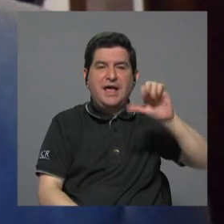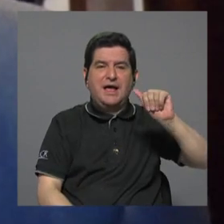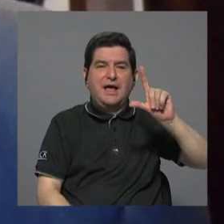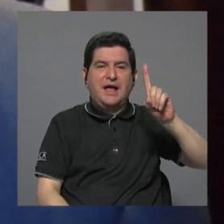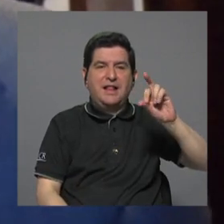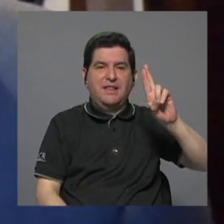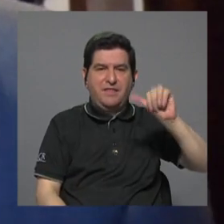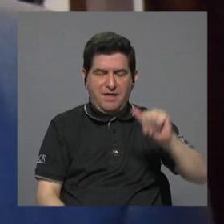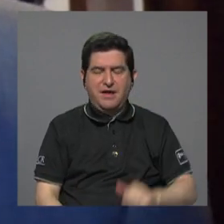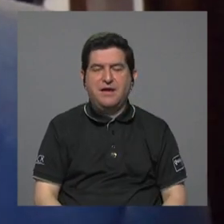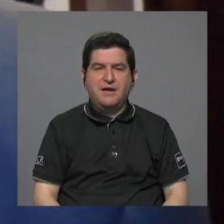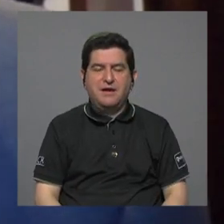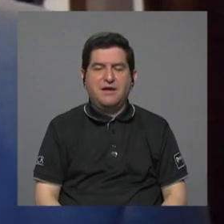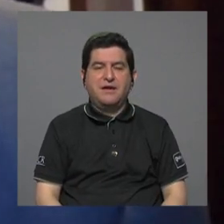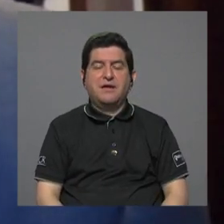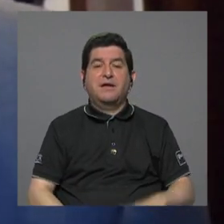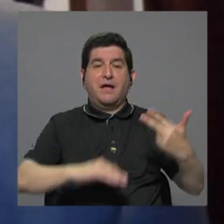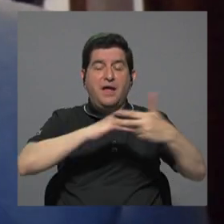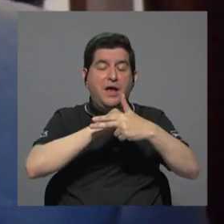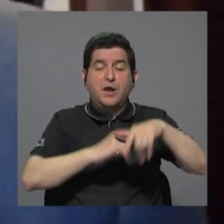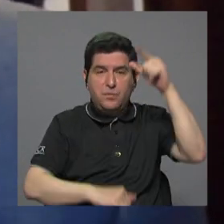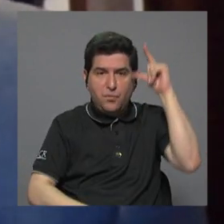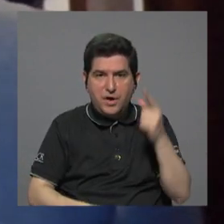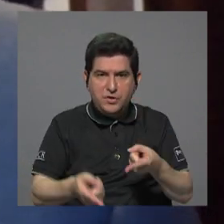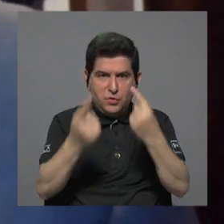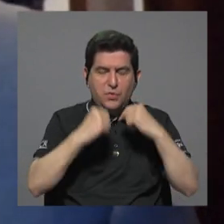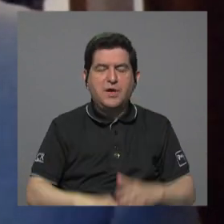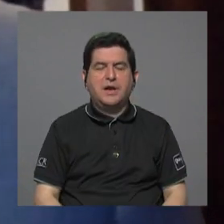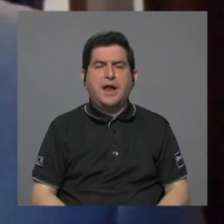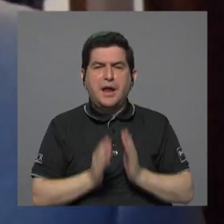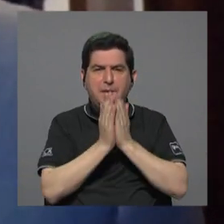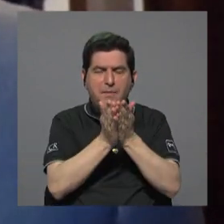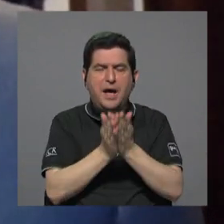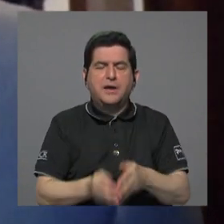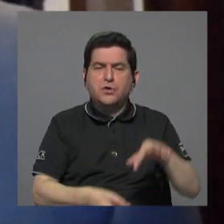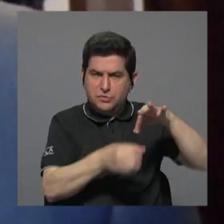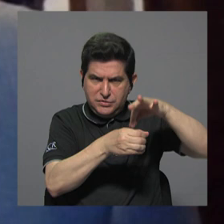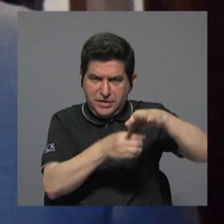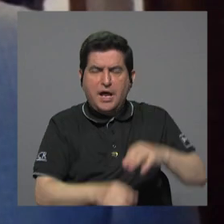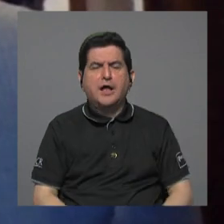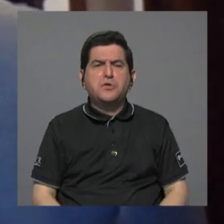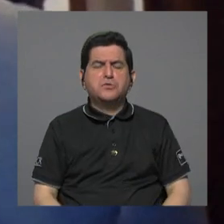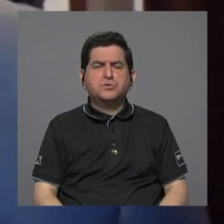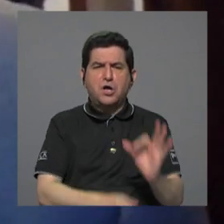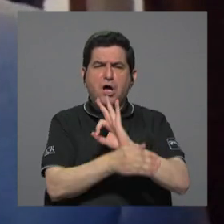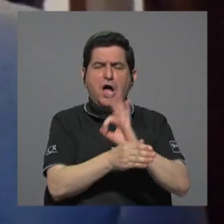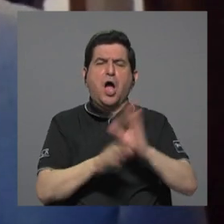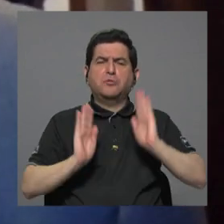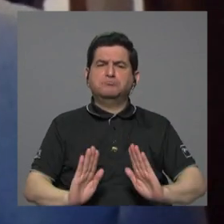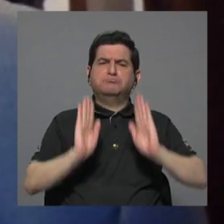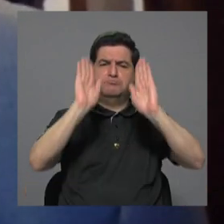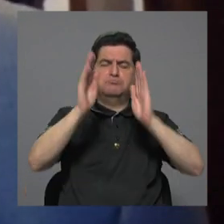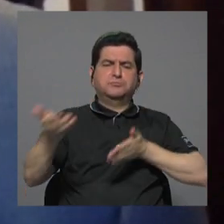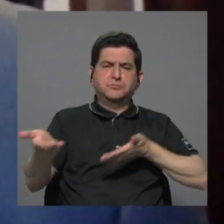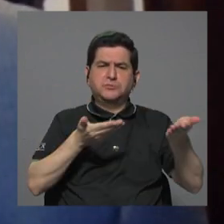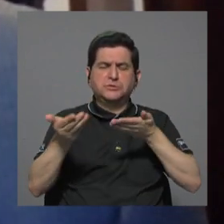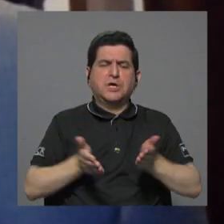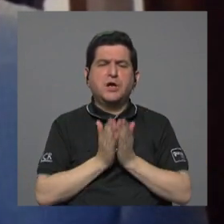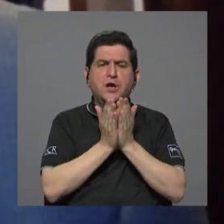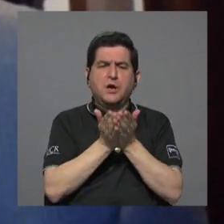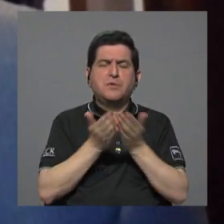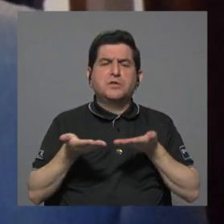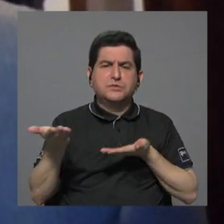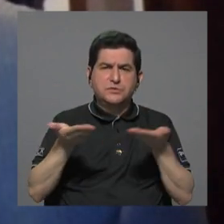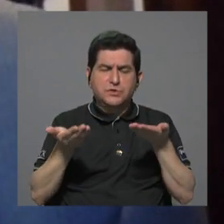en el puerto de Libón se recibieron barcos graneleros y se tuvo una eficiencia excelente por parte de los servicios portuarios que